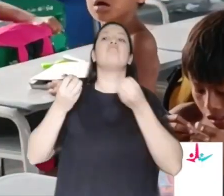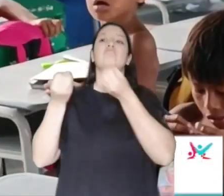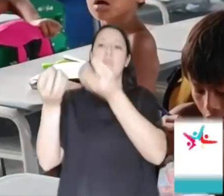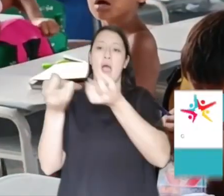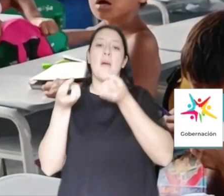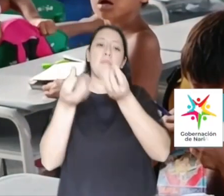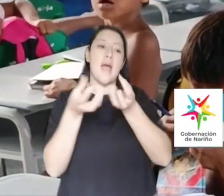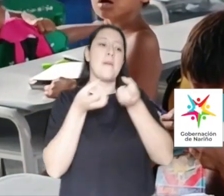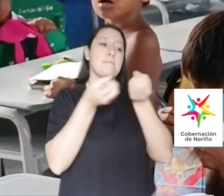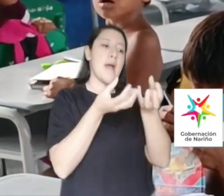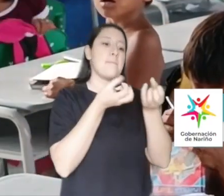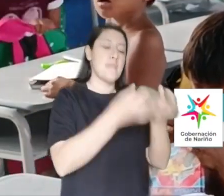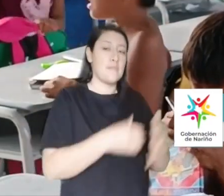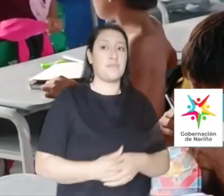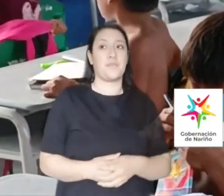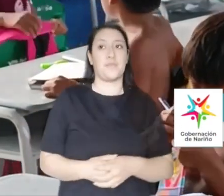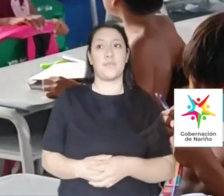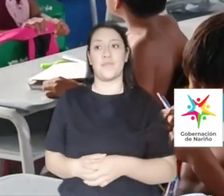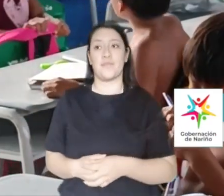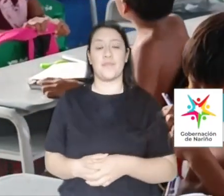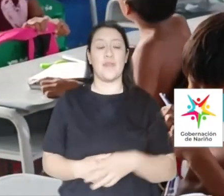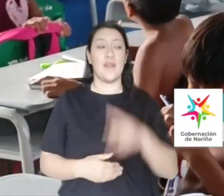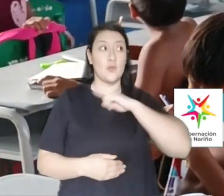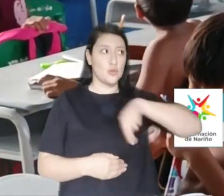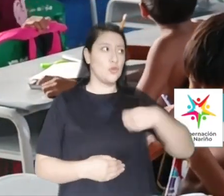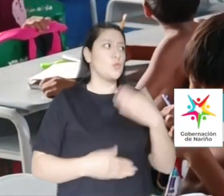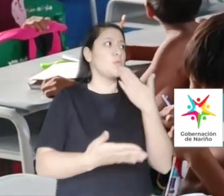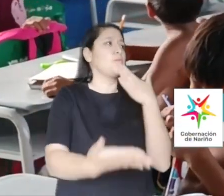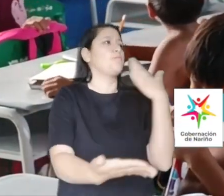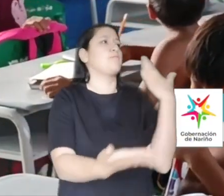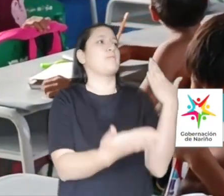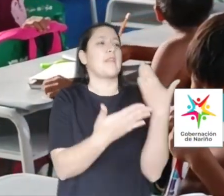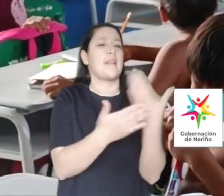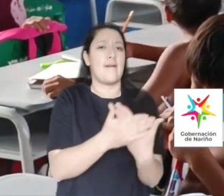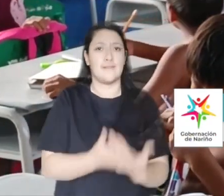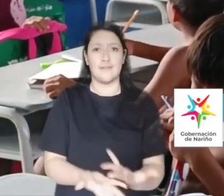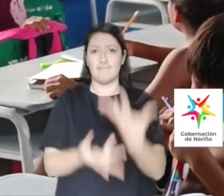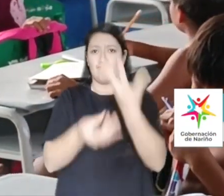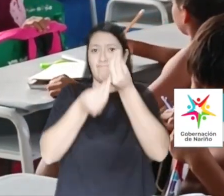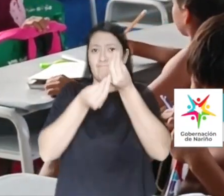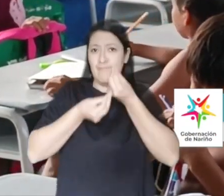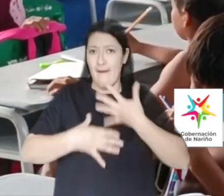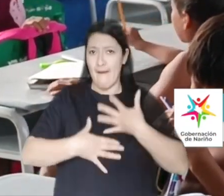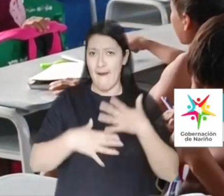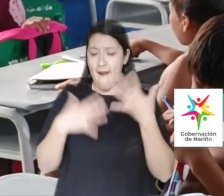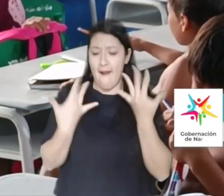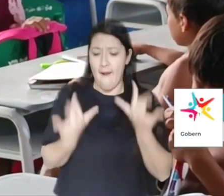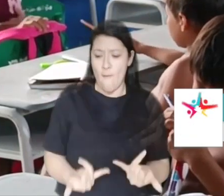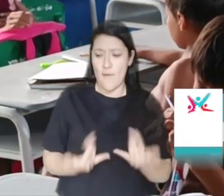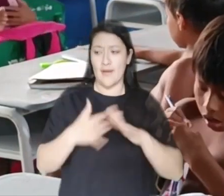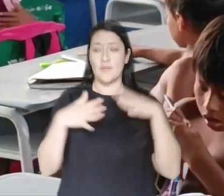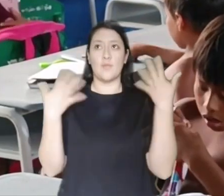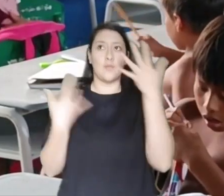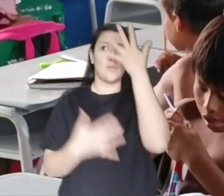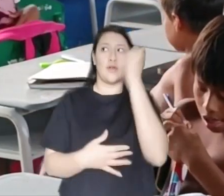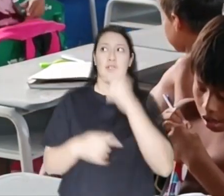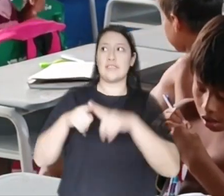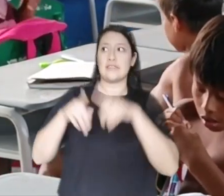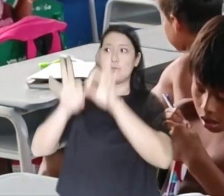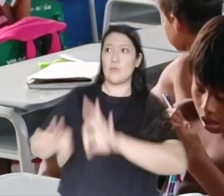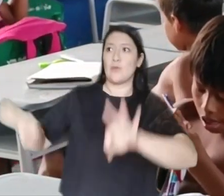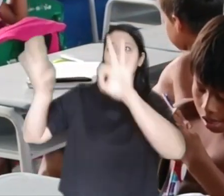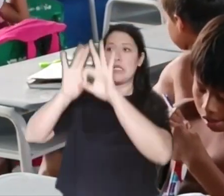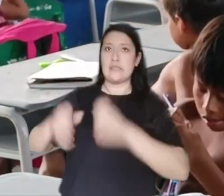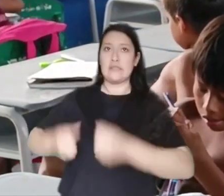satisfecha por haber tenido este panel solar y es un beneficio para todo, para el